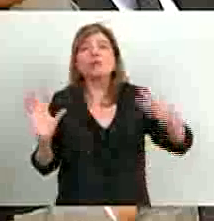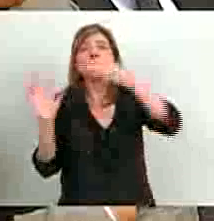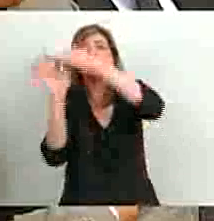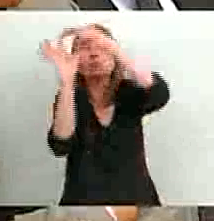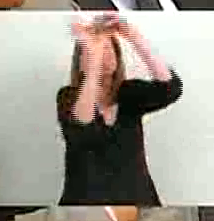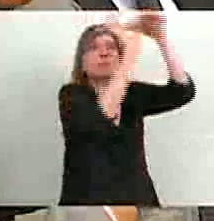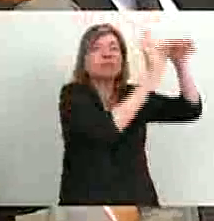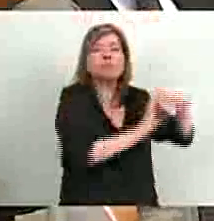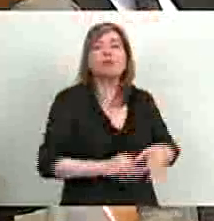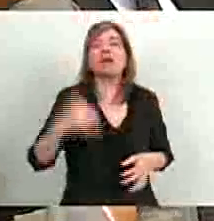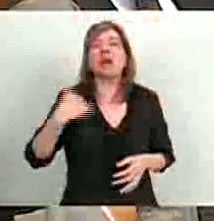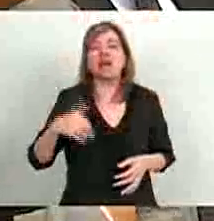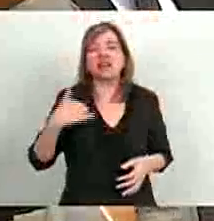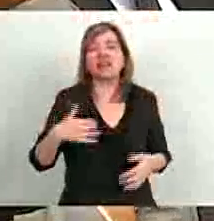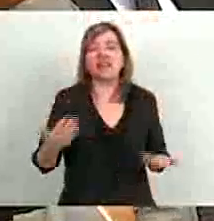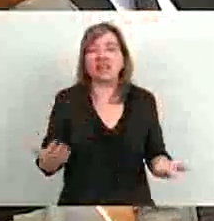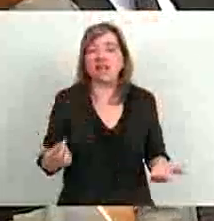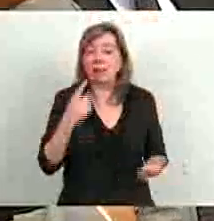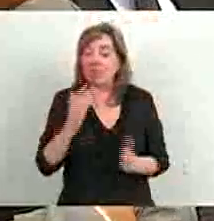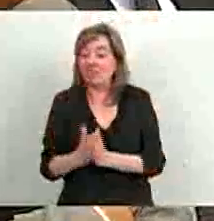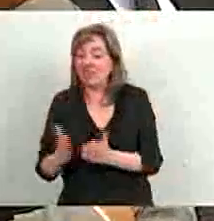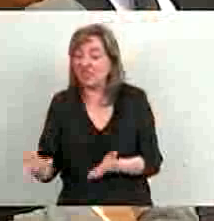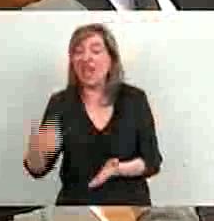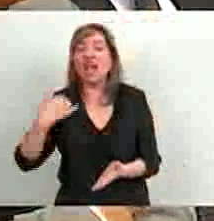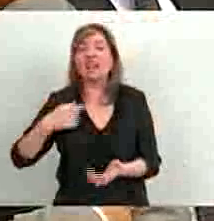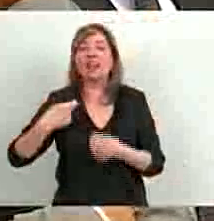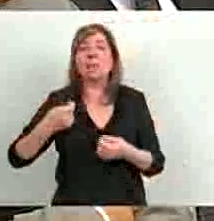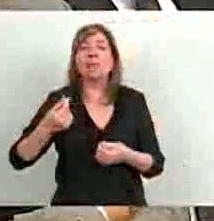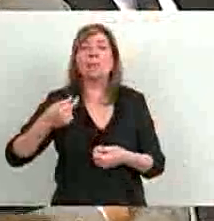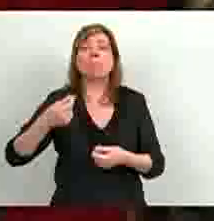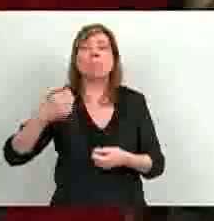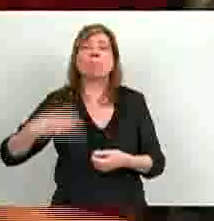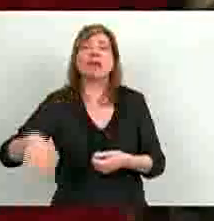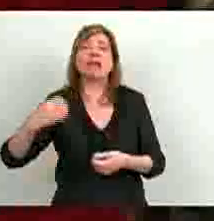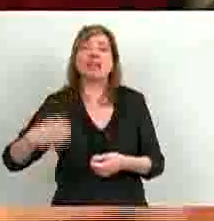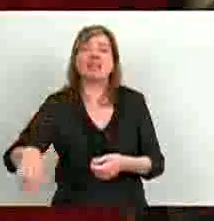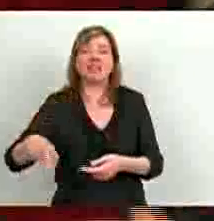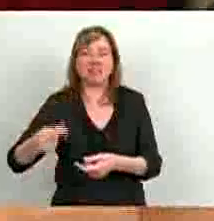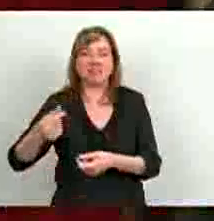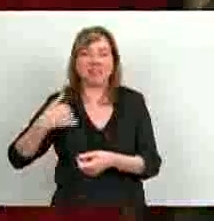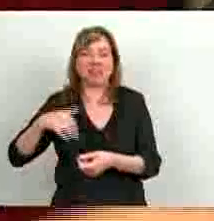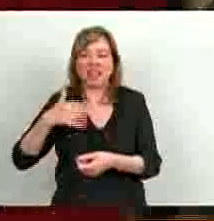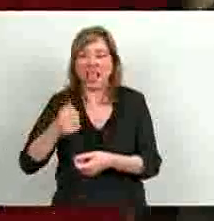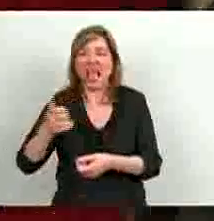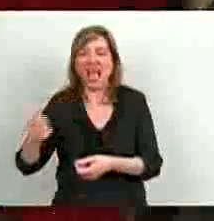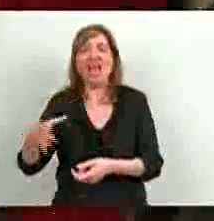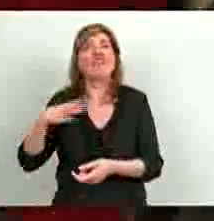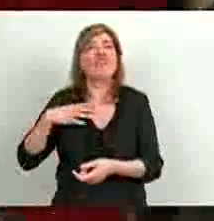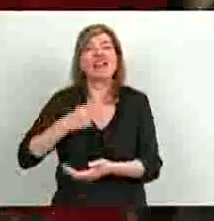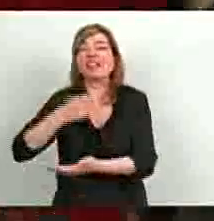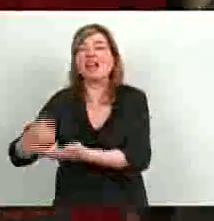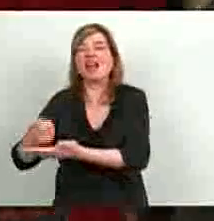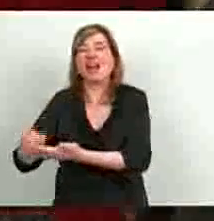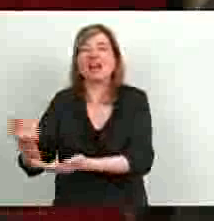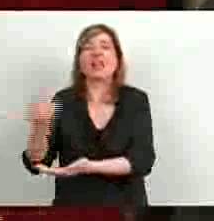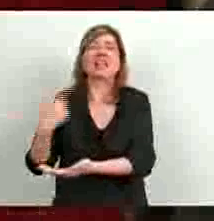Argentina. Sin embargo, nos publican el déficit y todo lo que gastamos. Y en el otro lado nos critican todo lo que no invertimos. Como